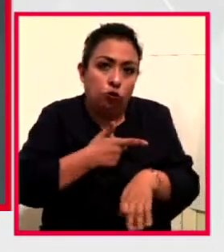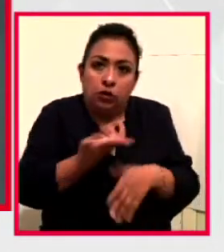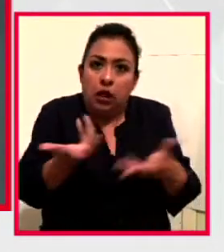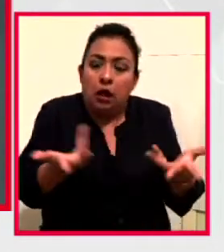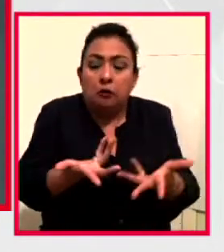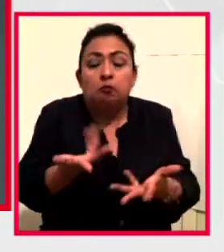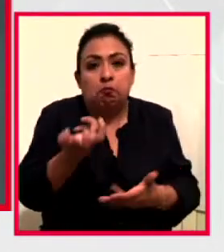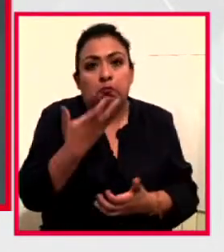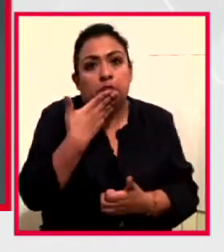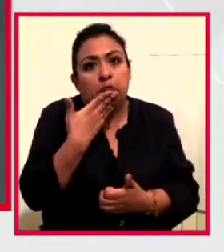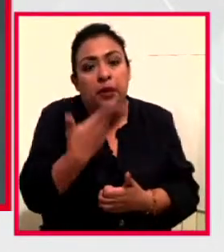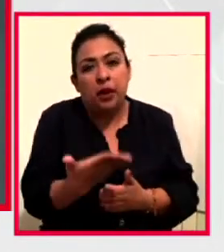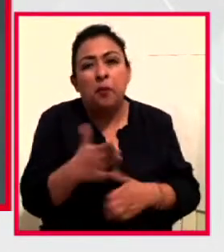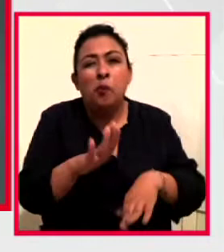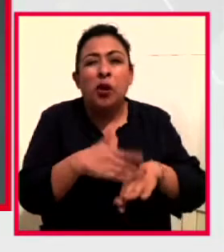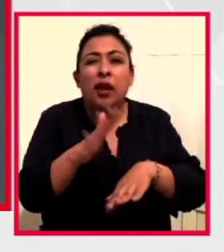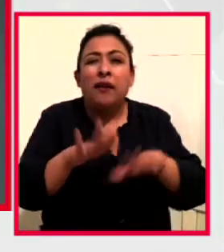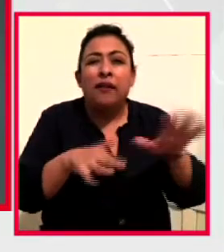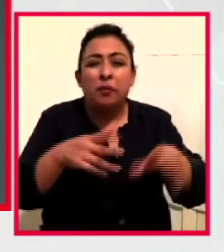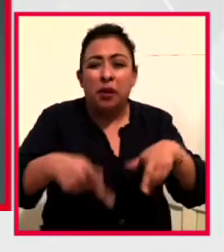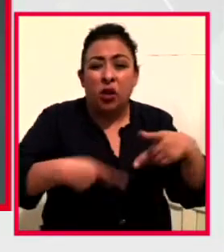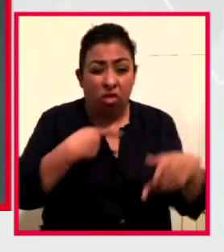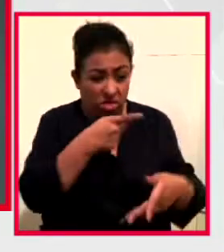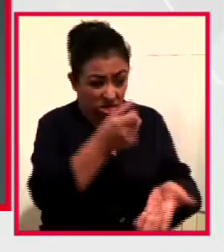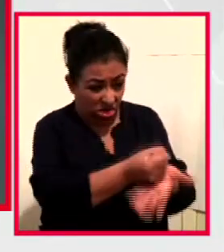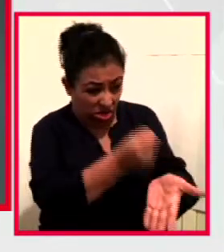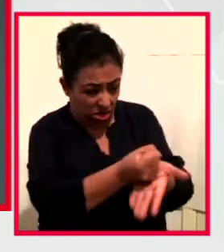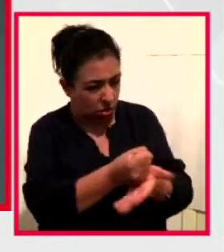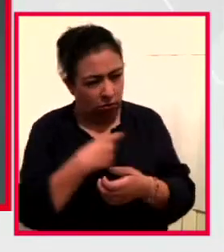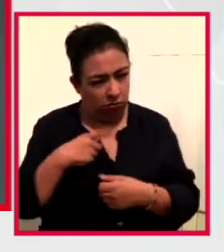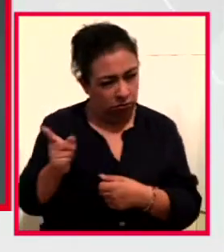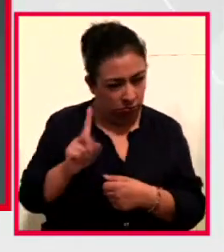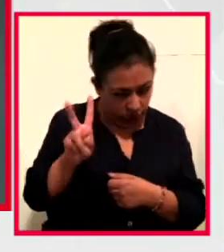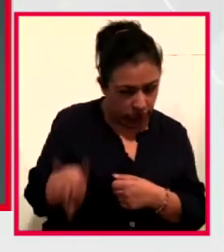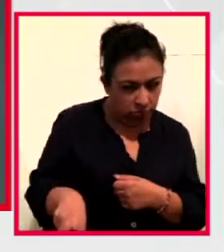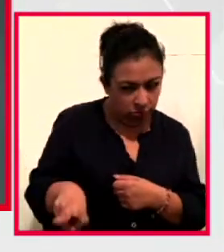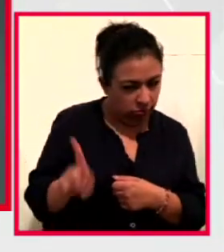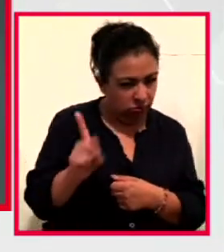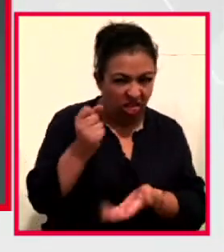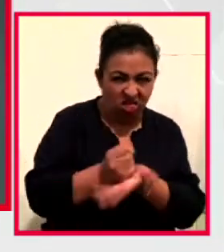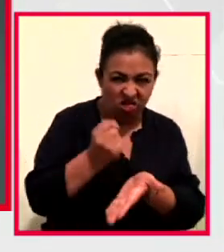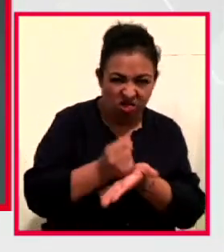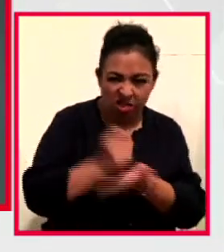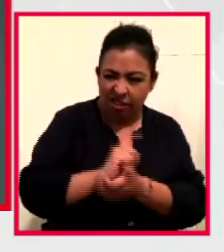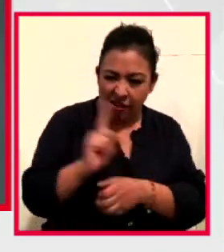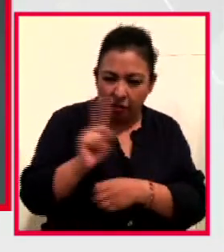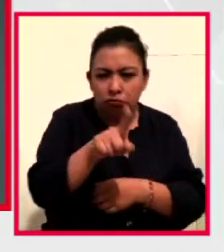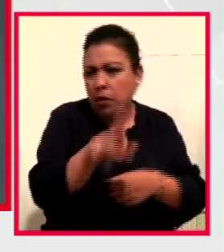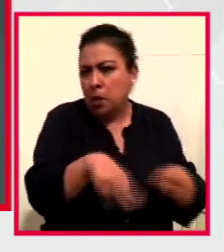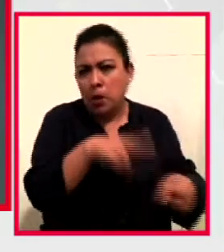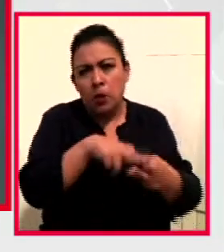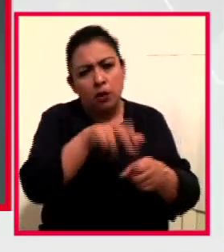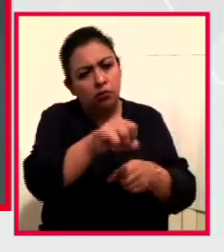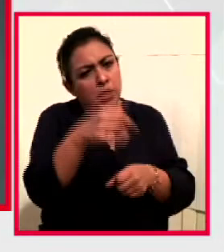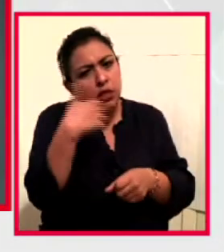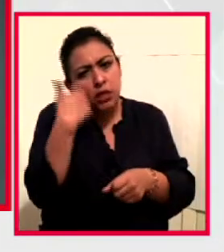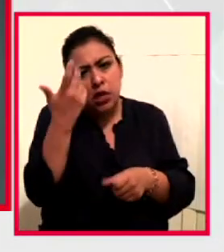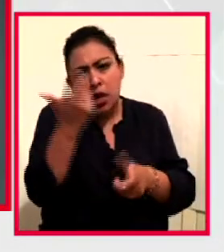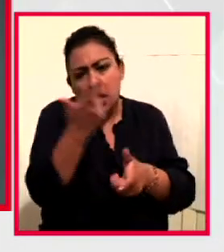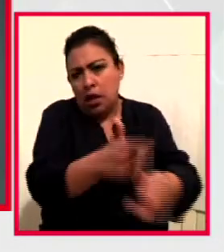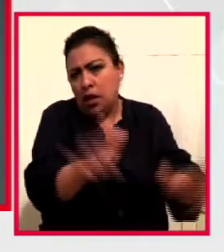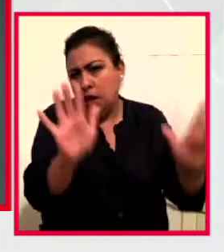Porque a veces me preguntan si le he obligado y no es cierto. Lo hace, es natural, lo hace porque quieren hacer lo que me gusta.